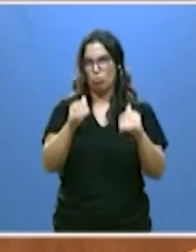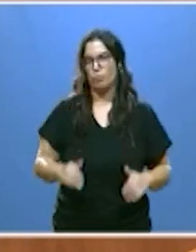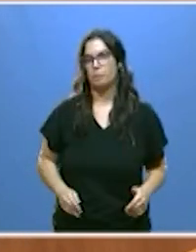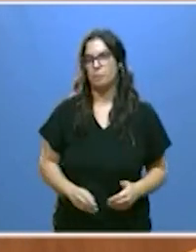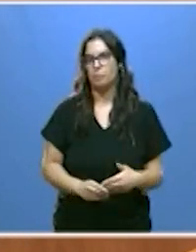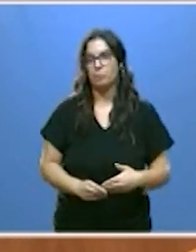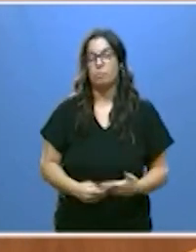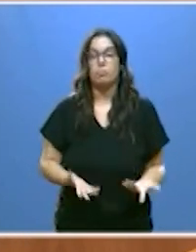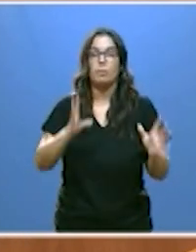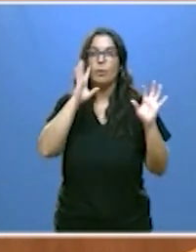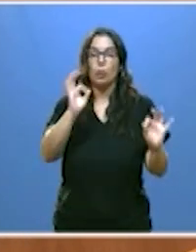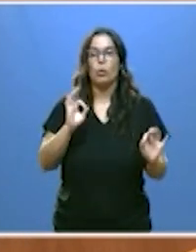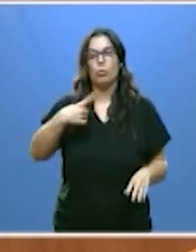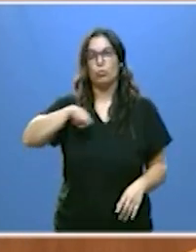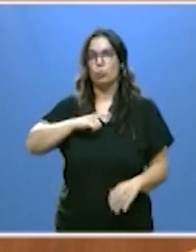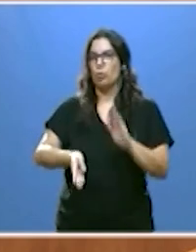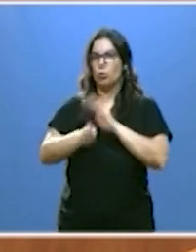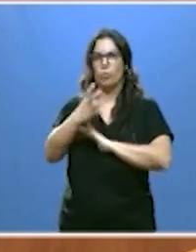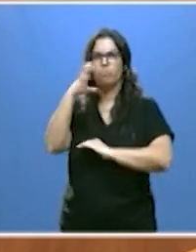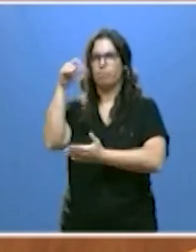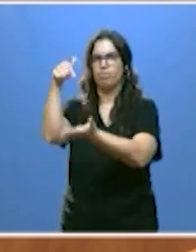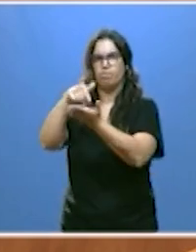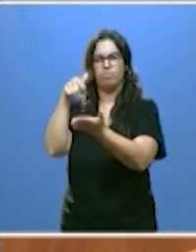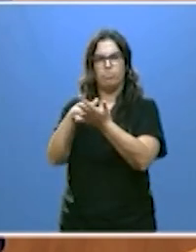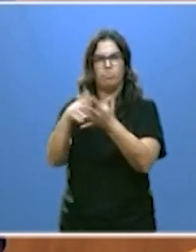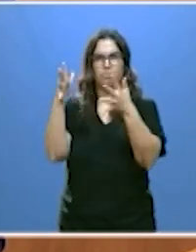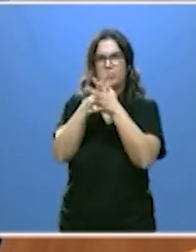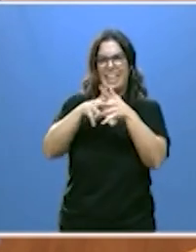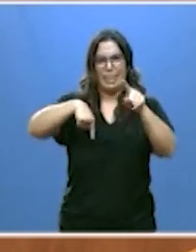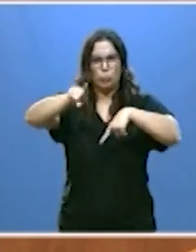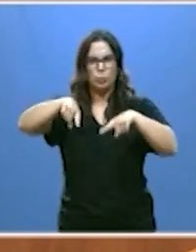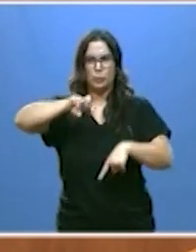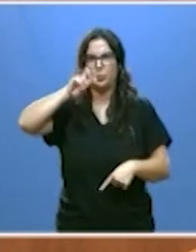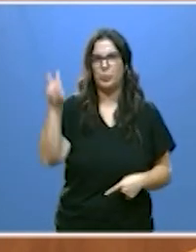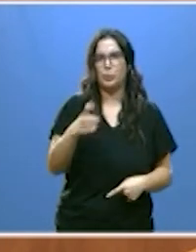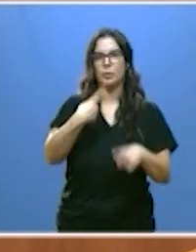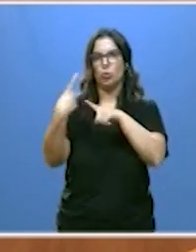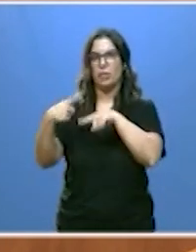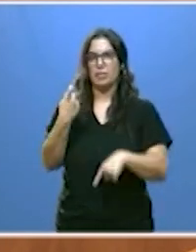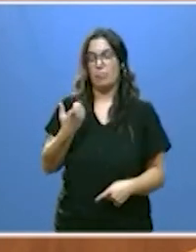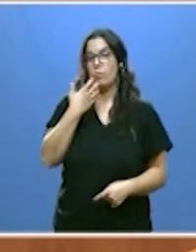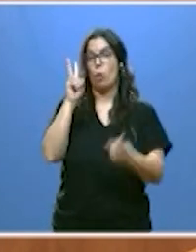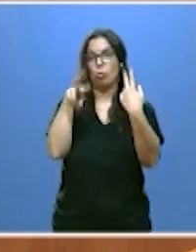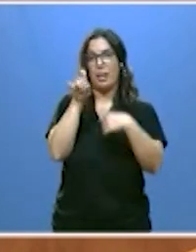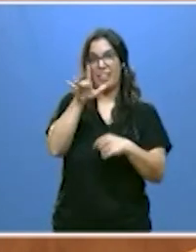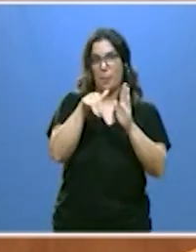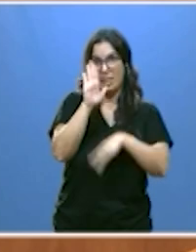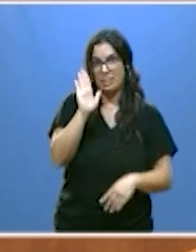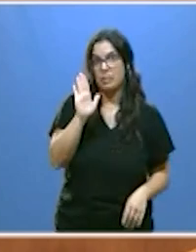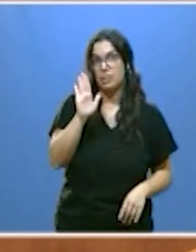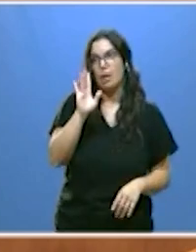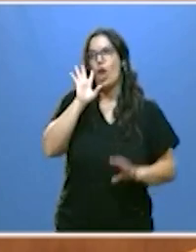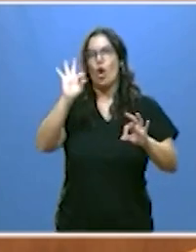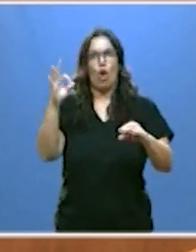por supuesto seguiremos reclamando las infraestructuras que necesitamos más de 15 autovías y desde luego